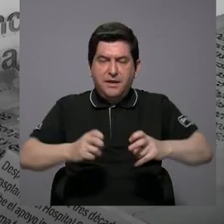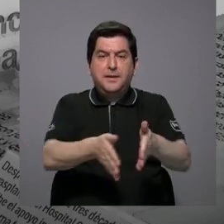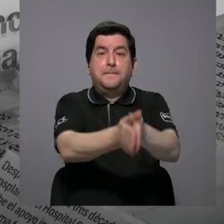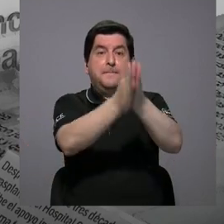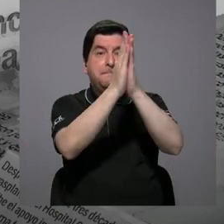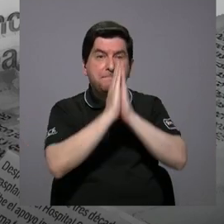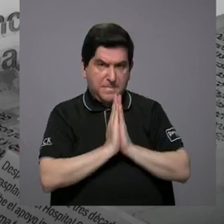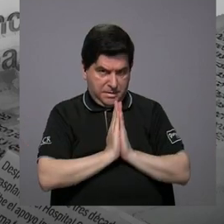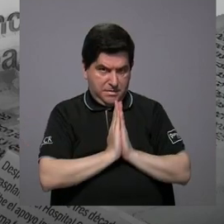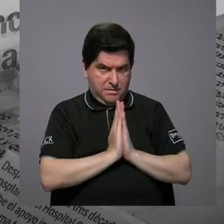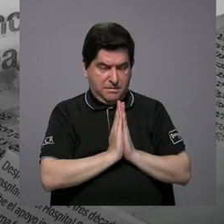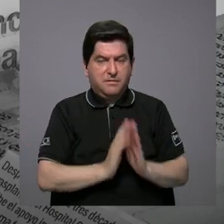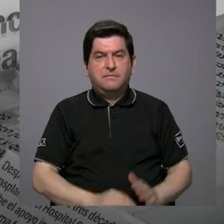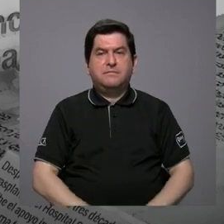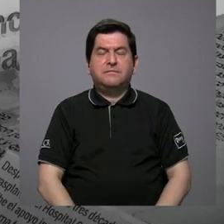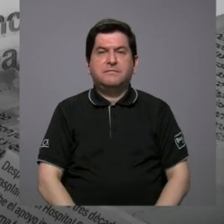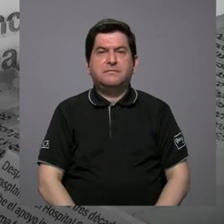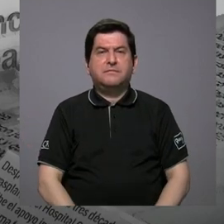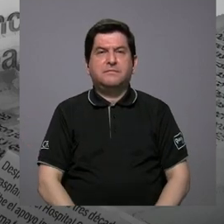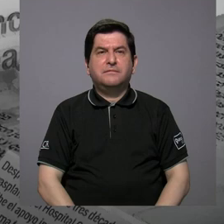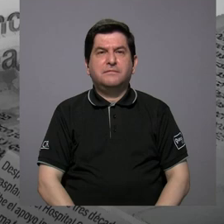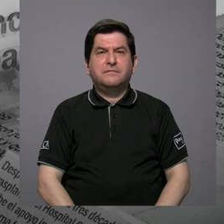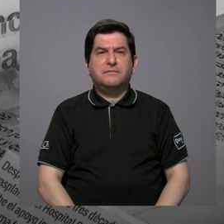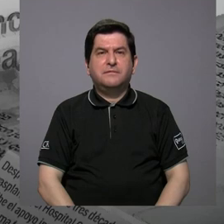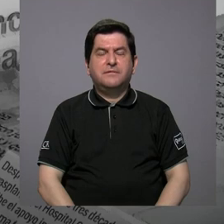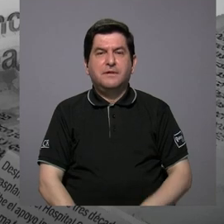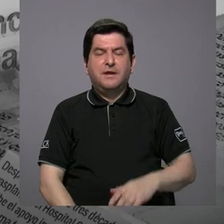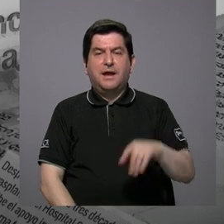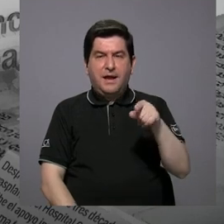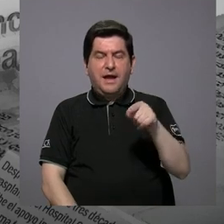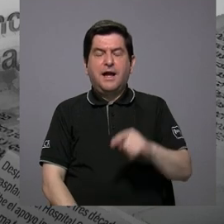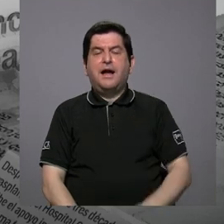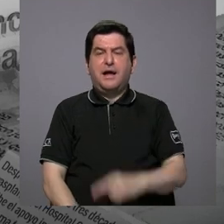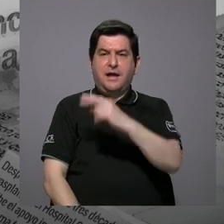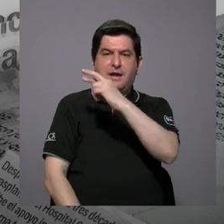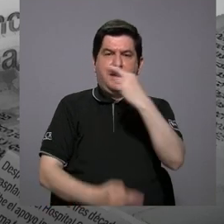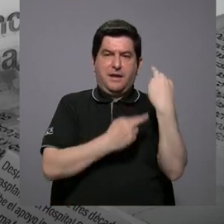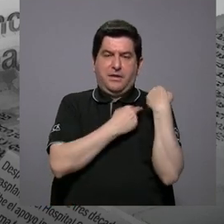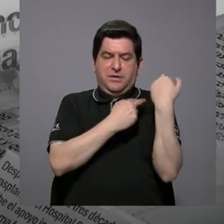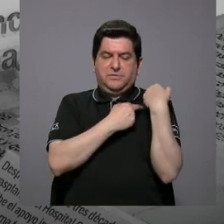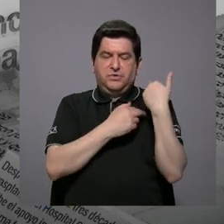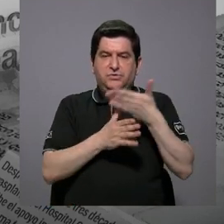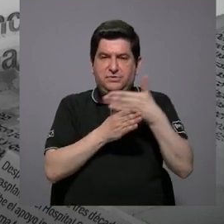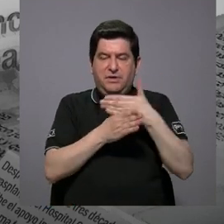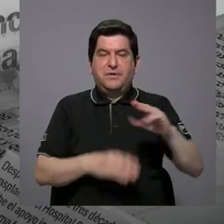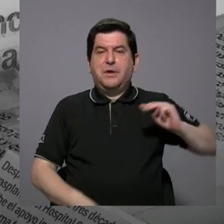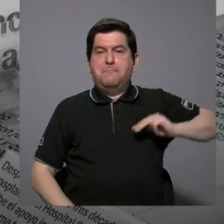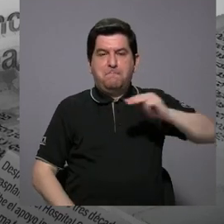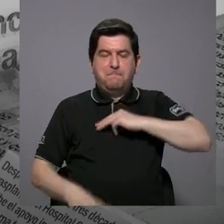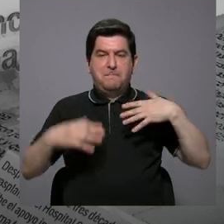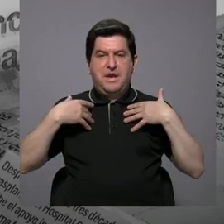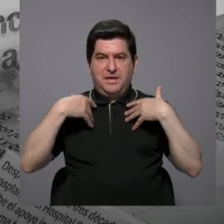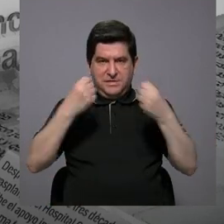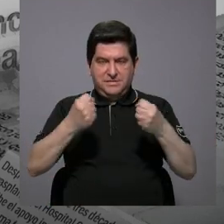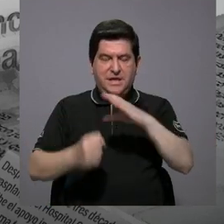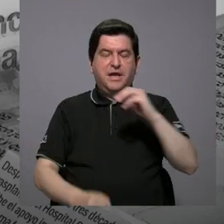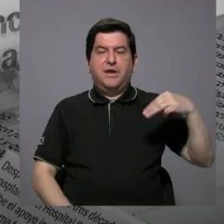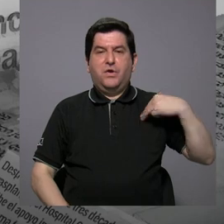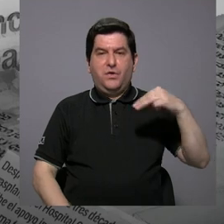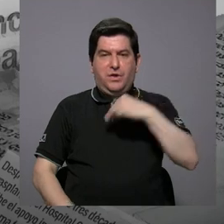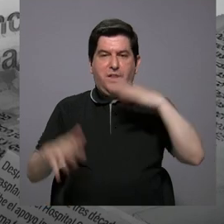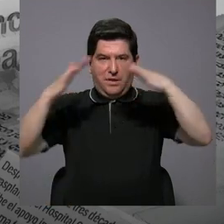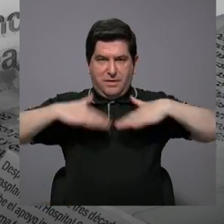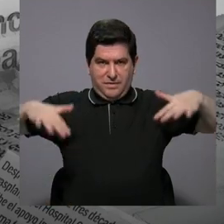que la rectoría esté distribuida entre el Ministerio de Salud y el MINAE.